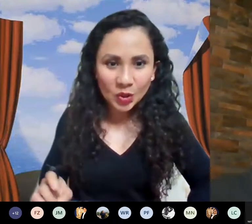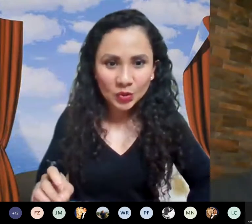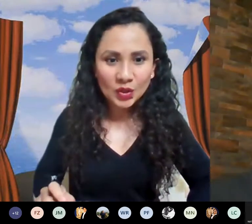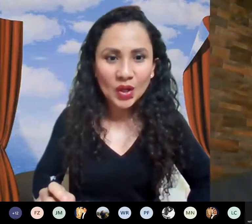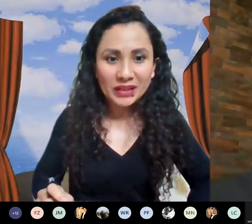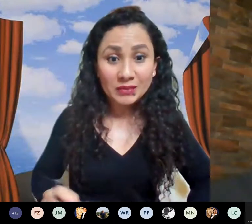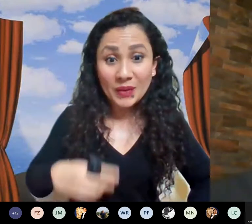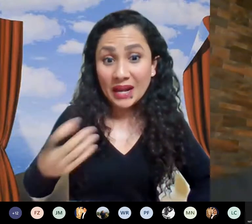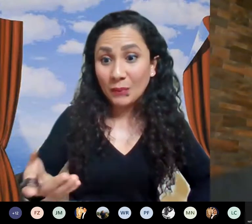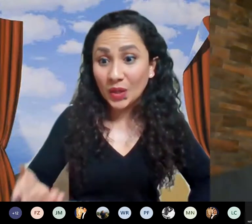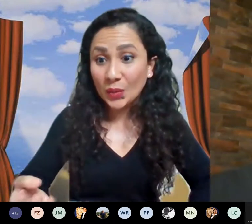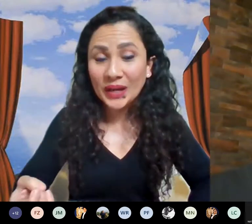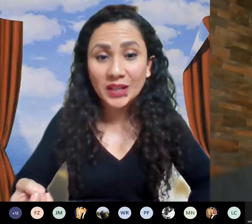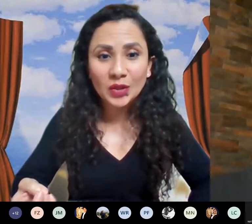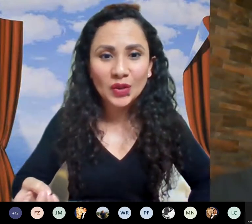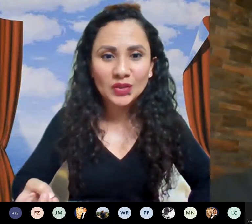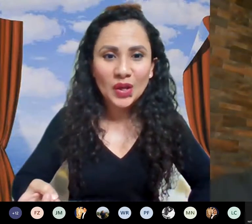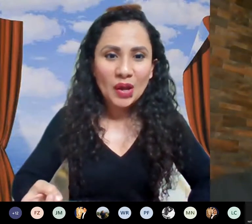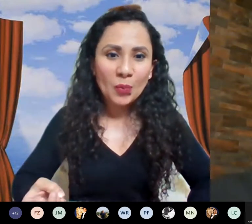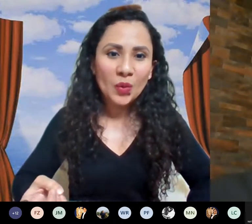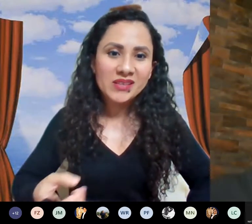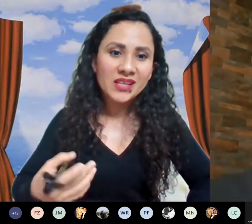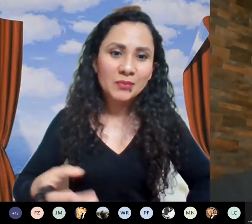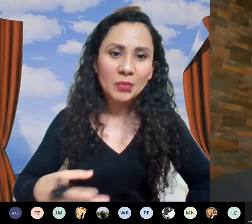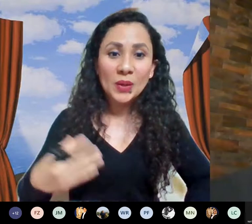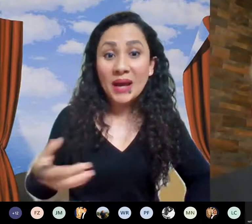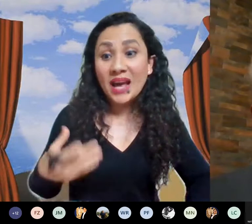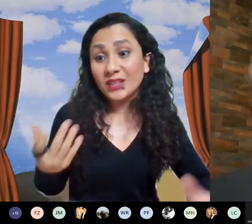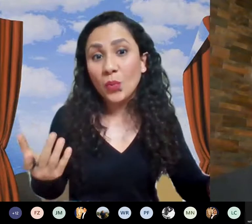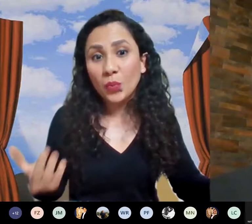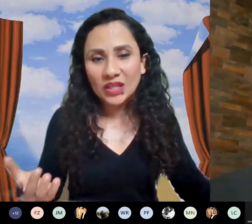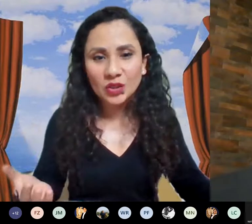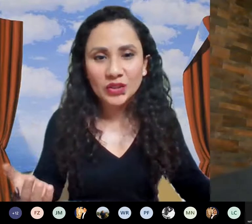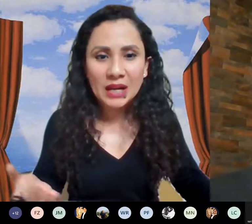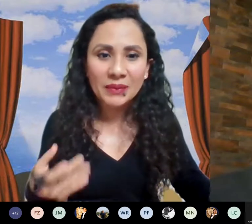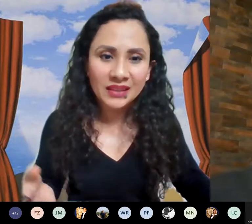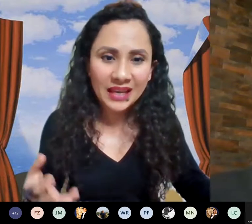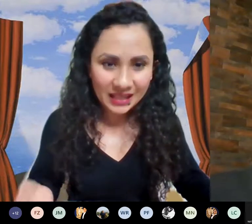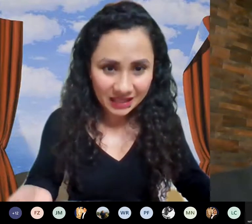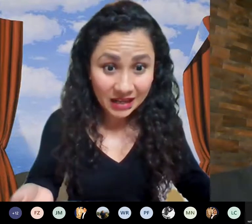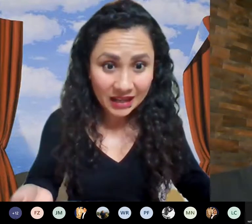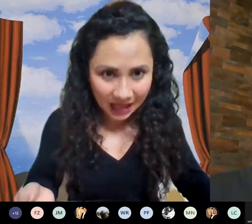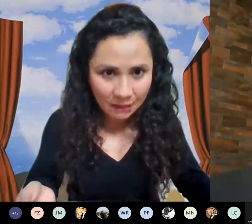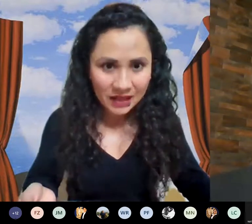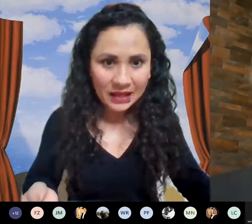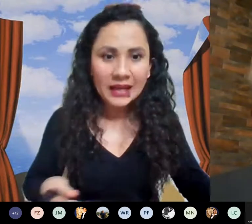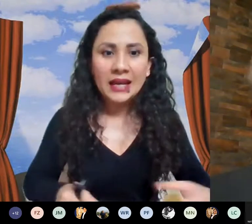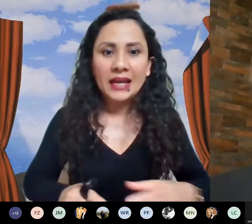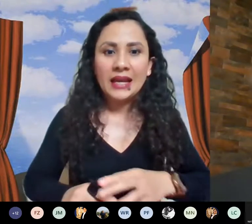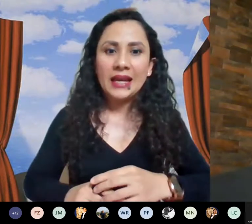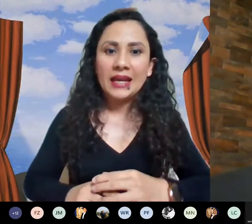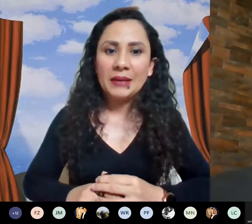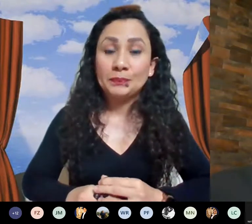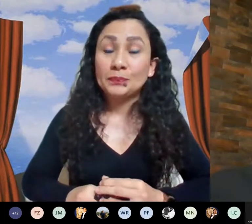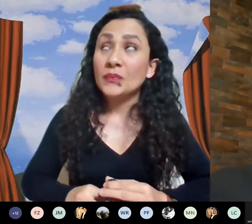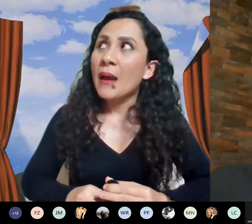las posibles soluciones para mil objetos pues el problema es computacionalmente intratable